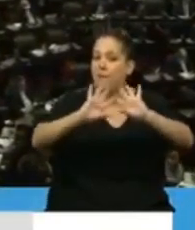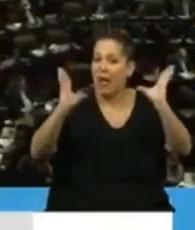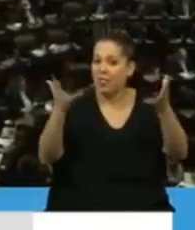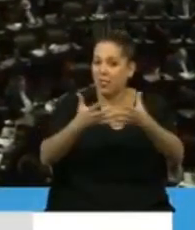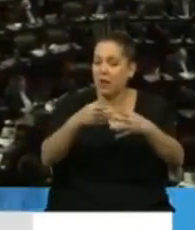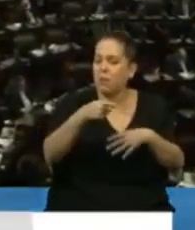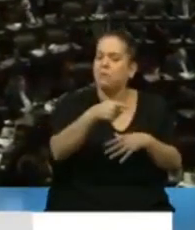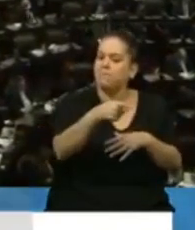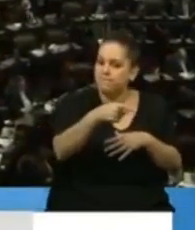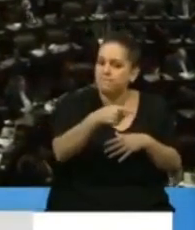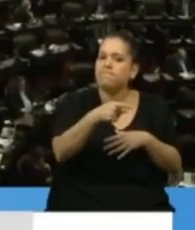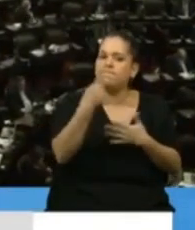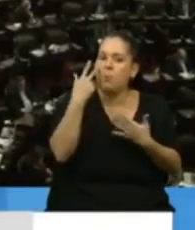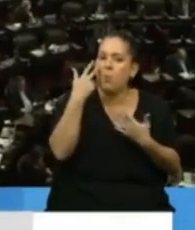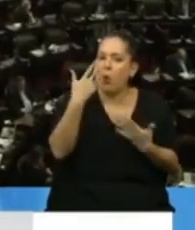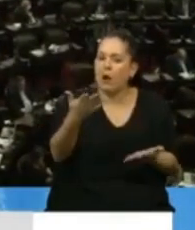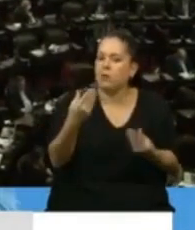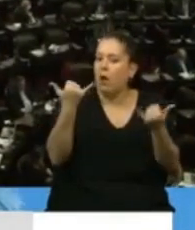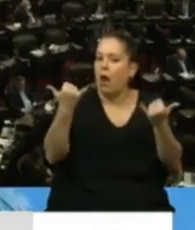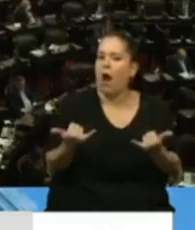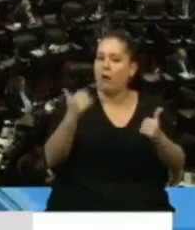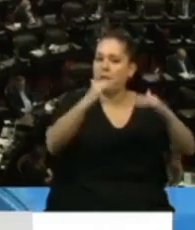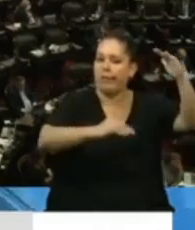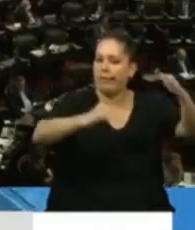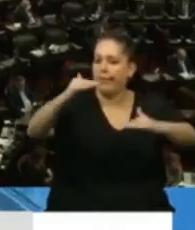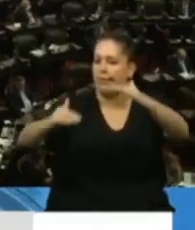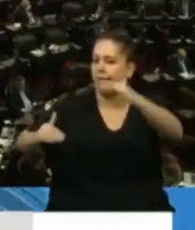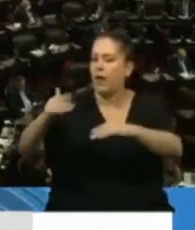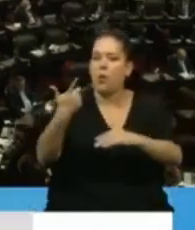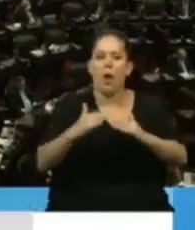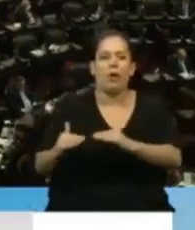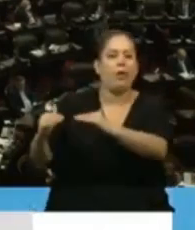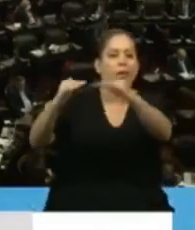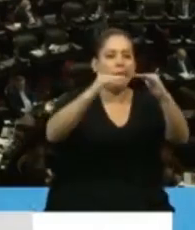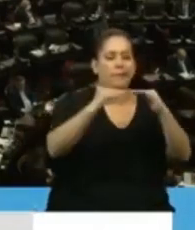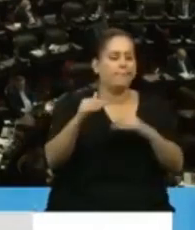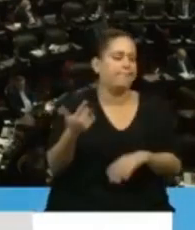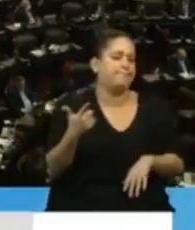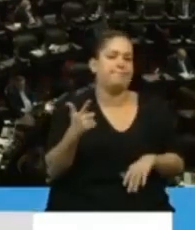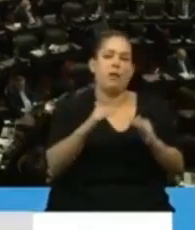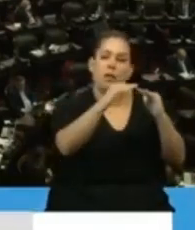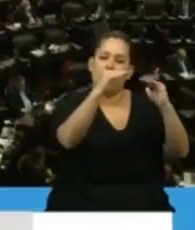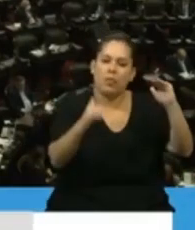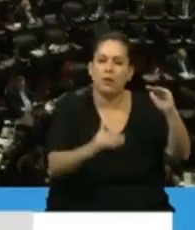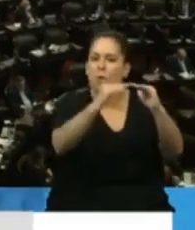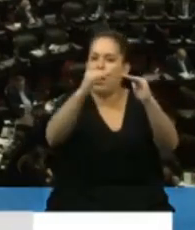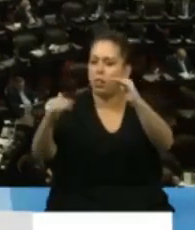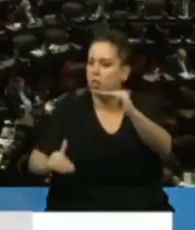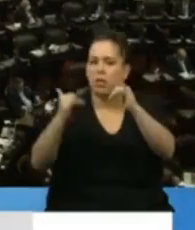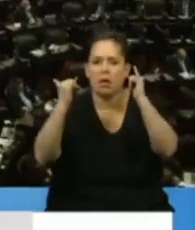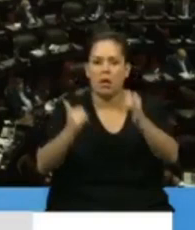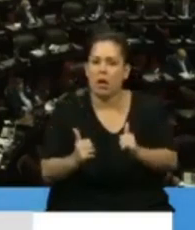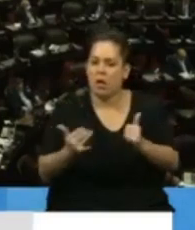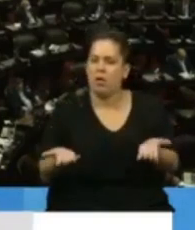las inequidades que tiene este impuesto y la necesidad que tenemos de revisarlo